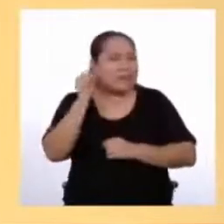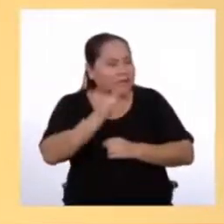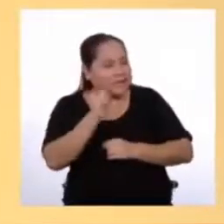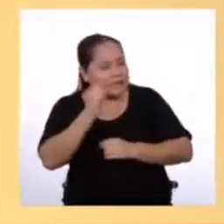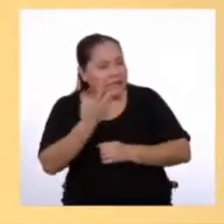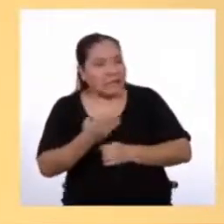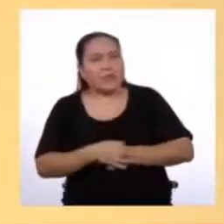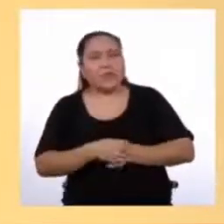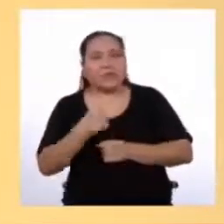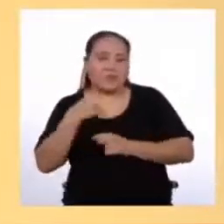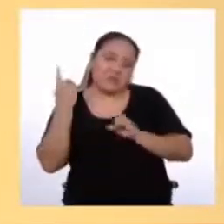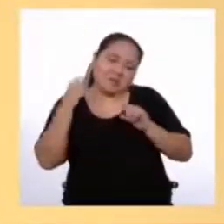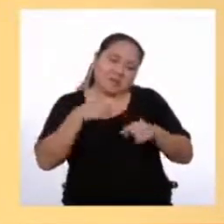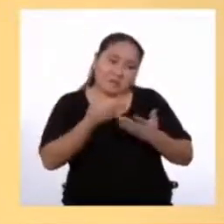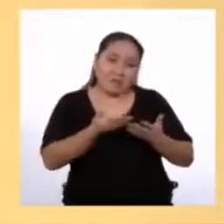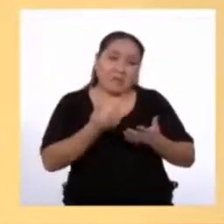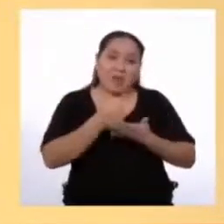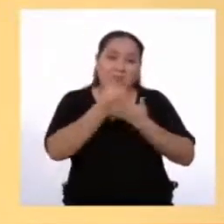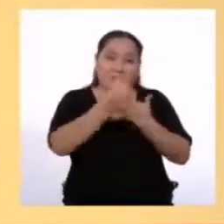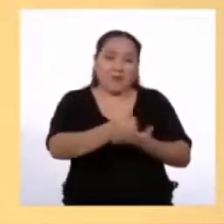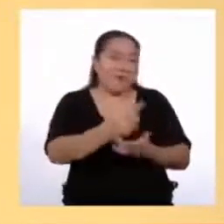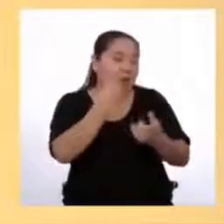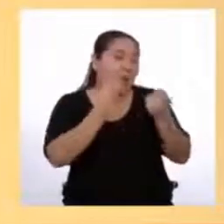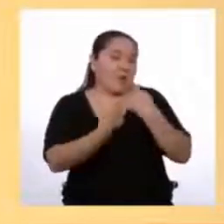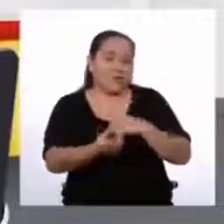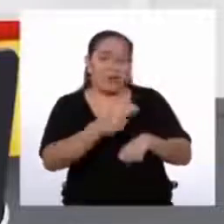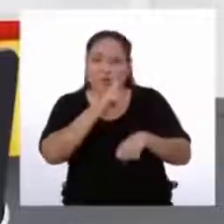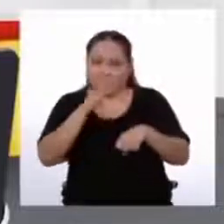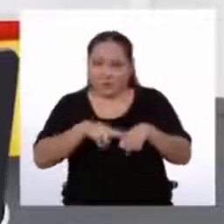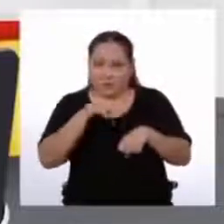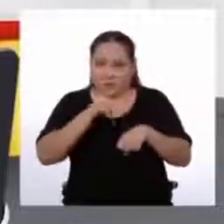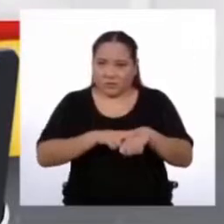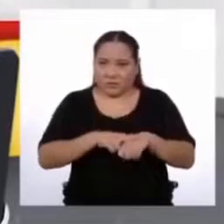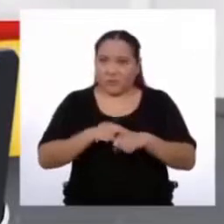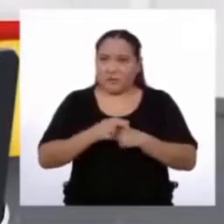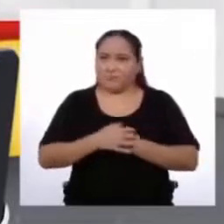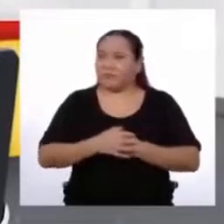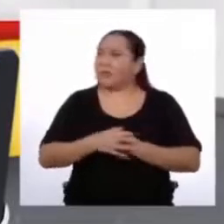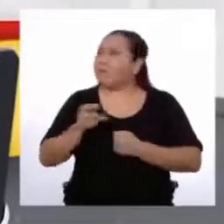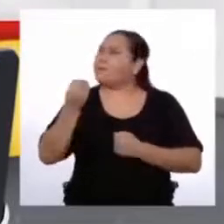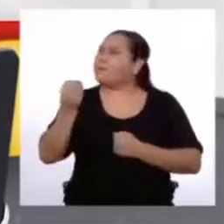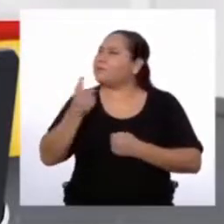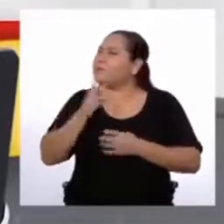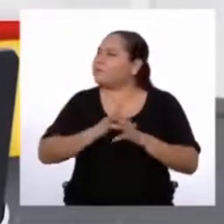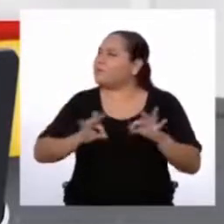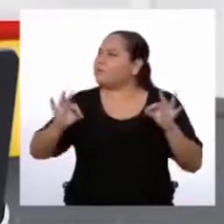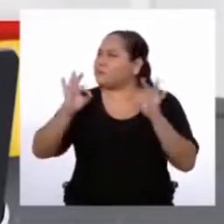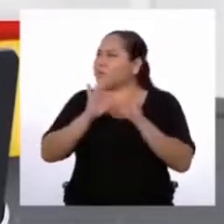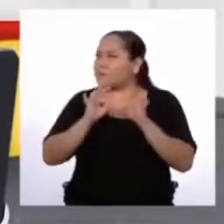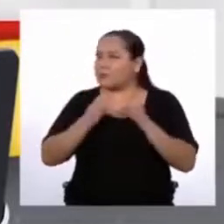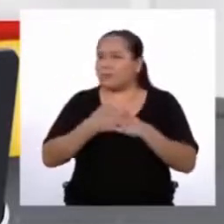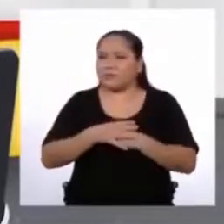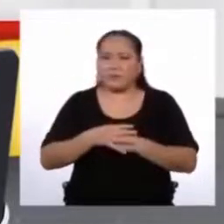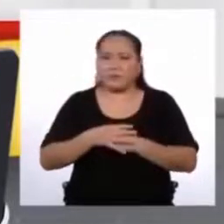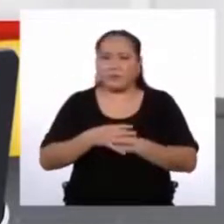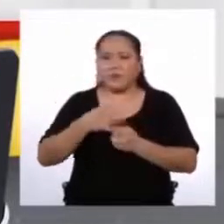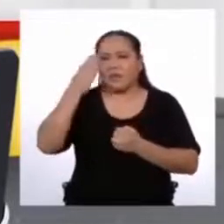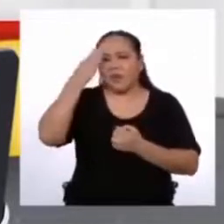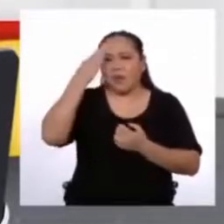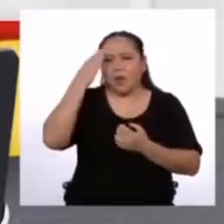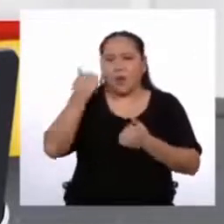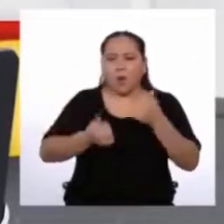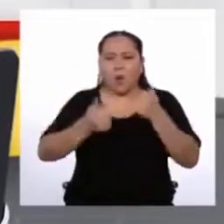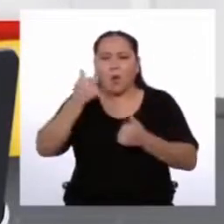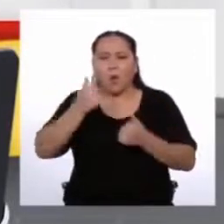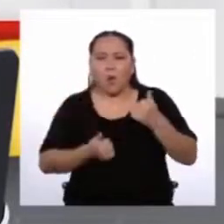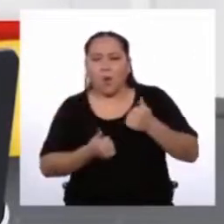Rodrigo Para eso estoy Pregunta lo que quieras Dígame ¿Por qué es importante Tener en cuenta Cuál es